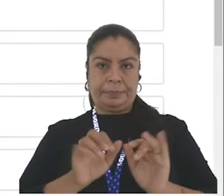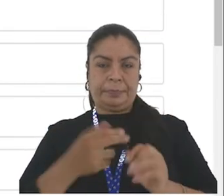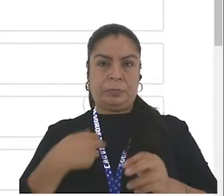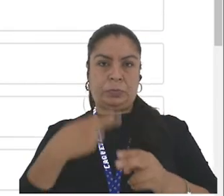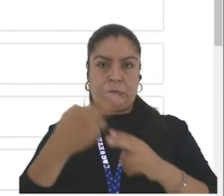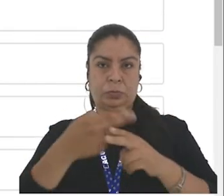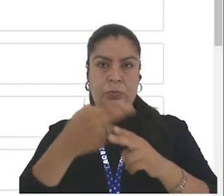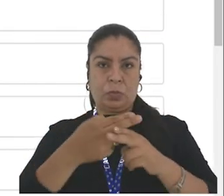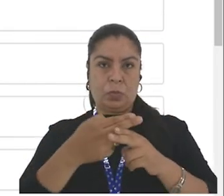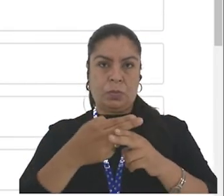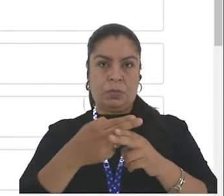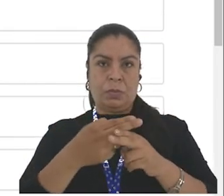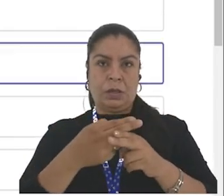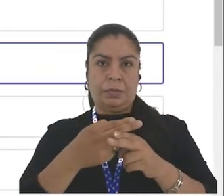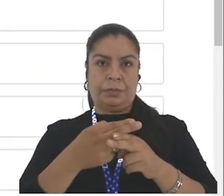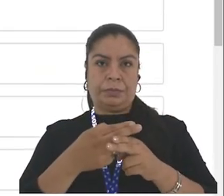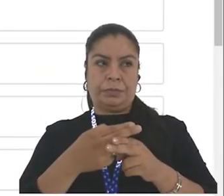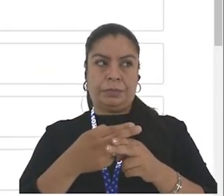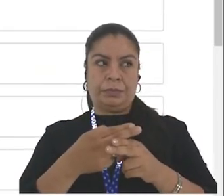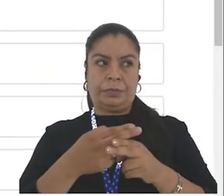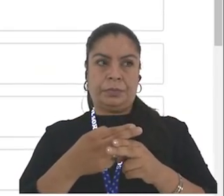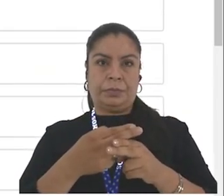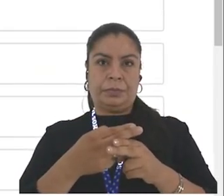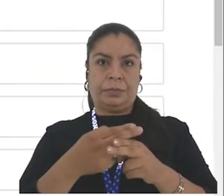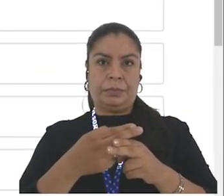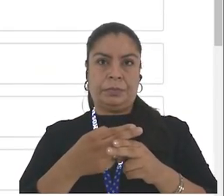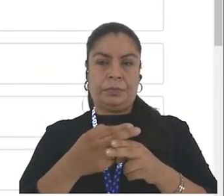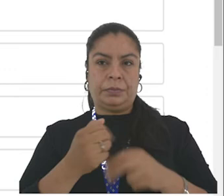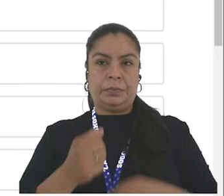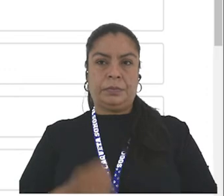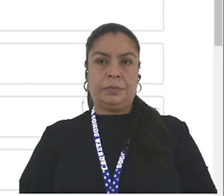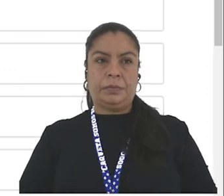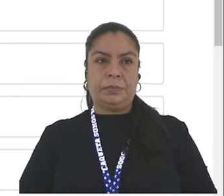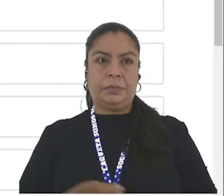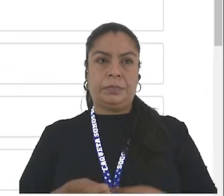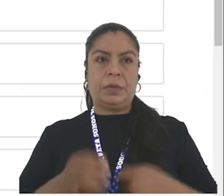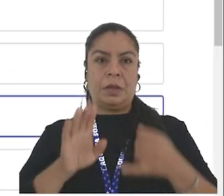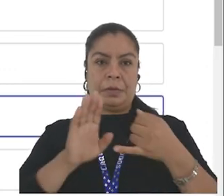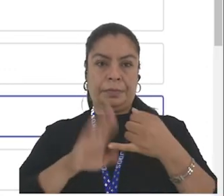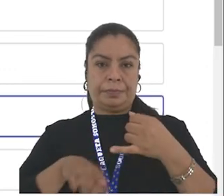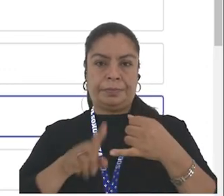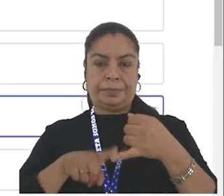nombre y apellido,